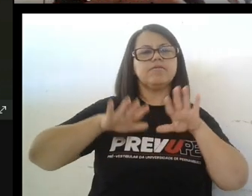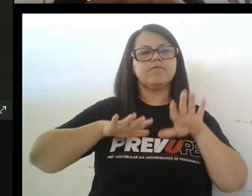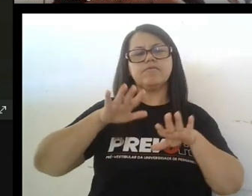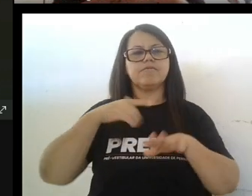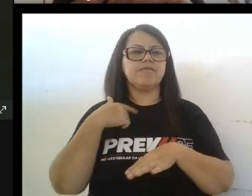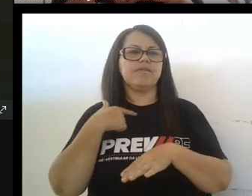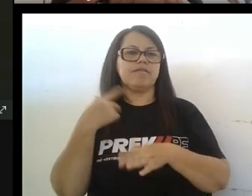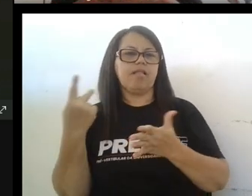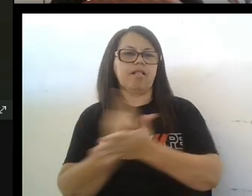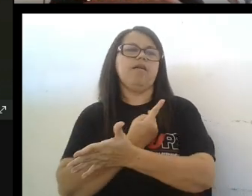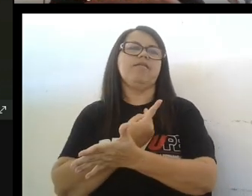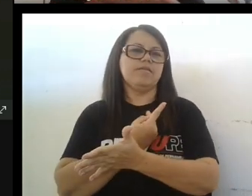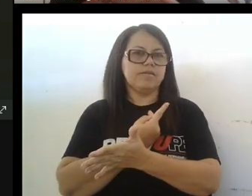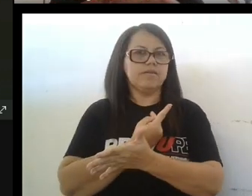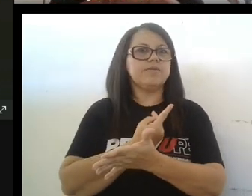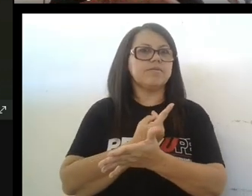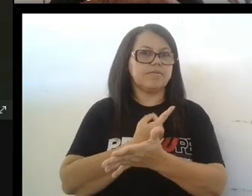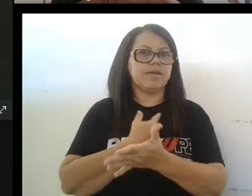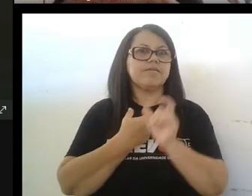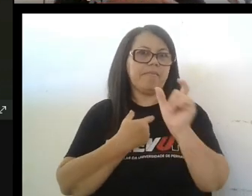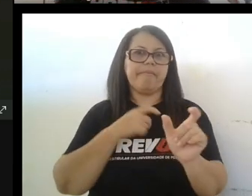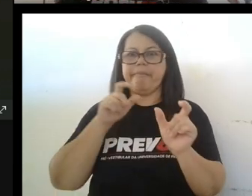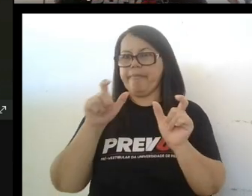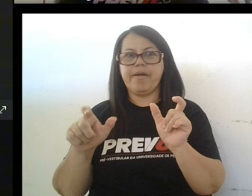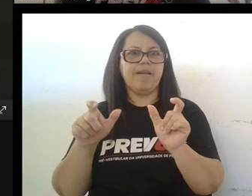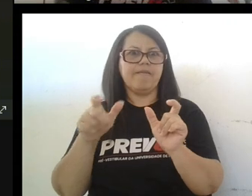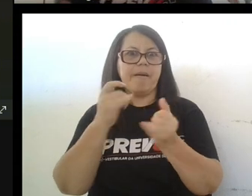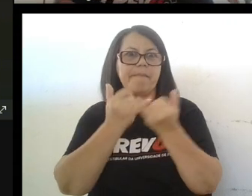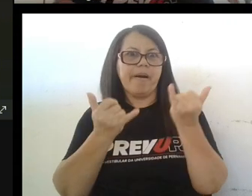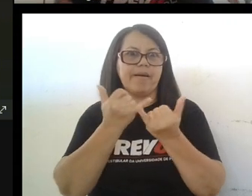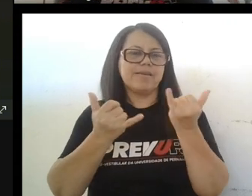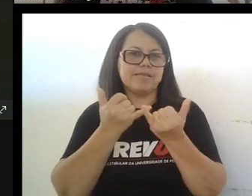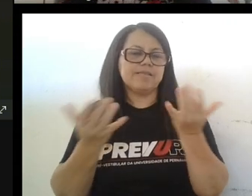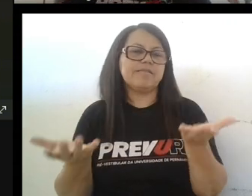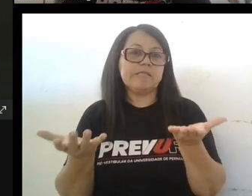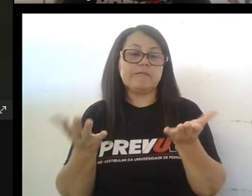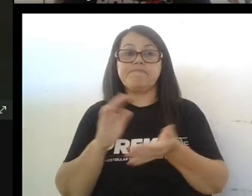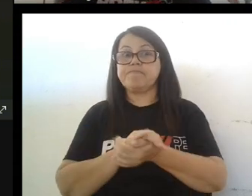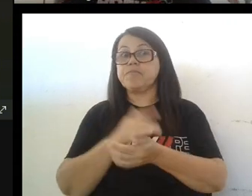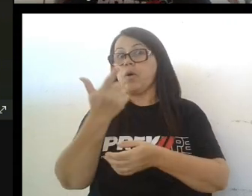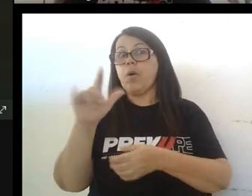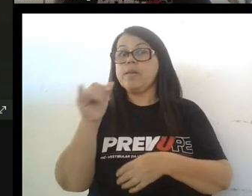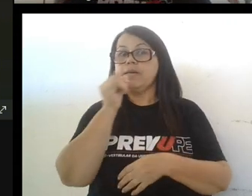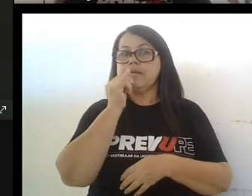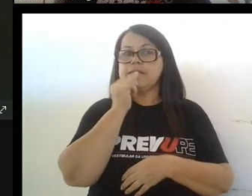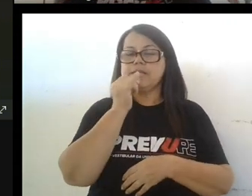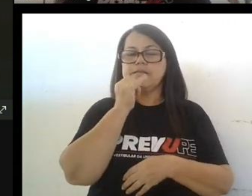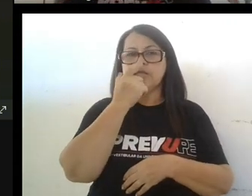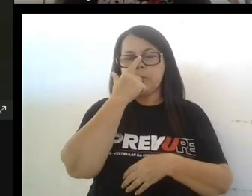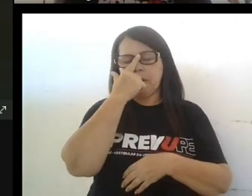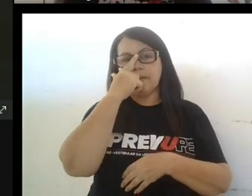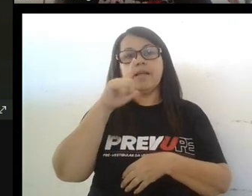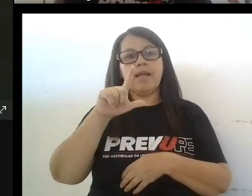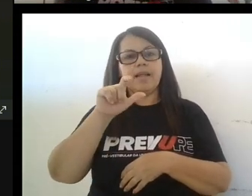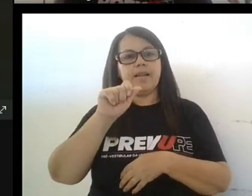poco la pata con esas cuestiones de los falsos coginados los falsos amigos pues venga otro ejemplo la